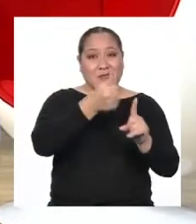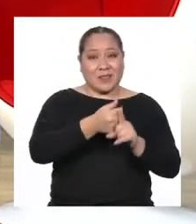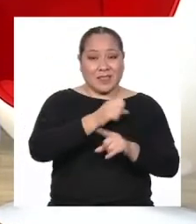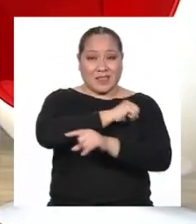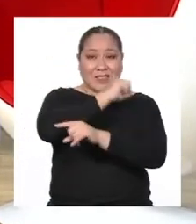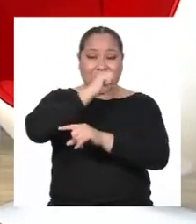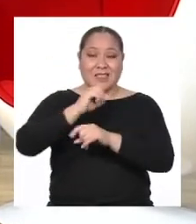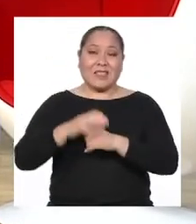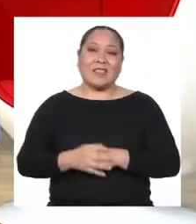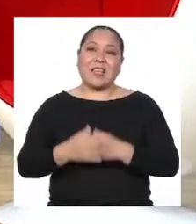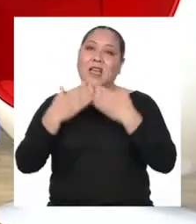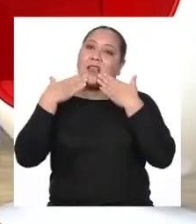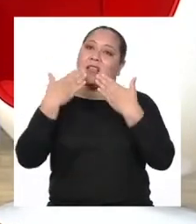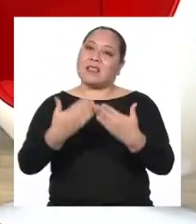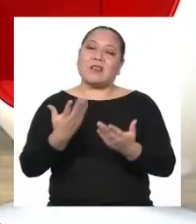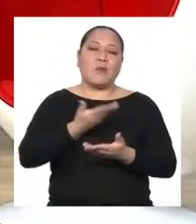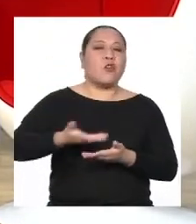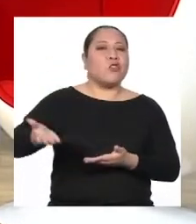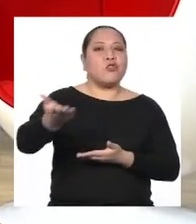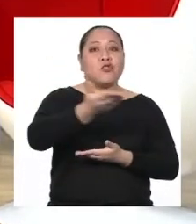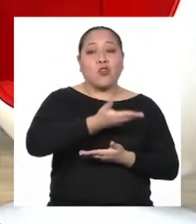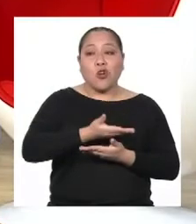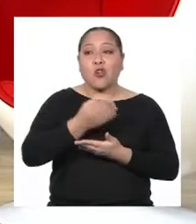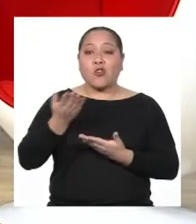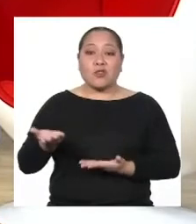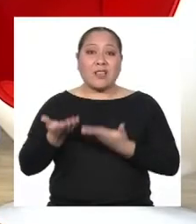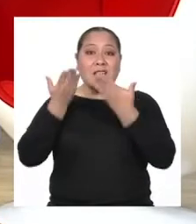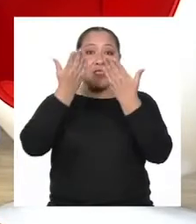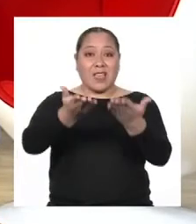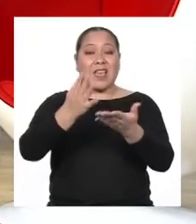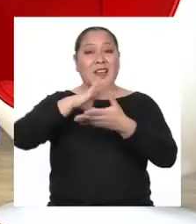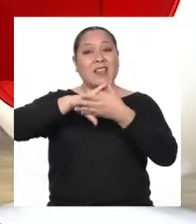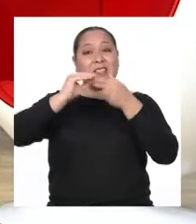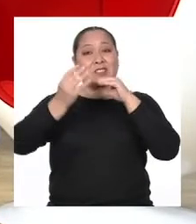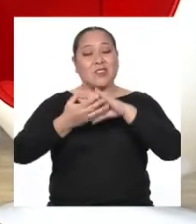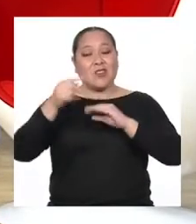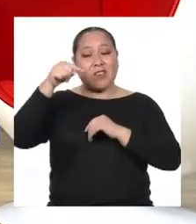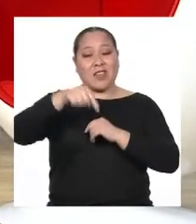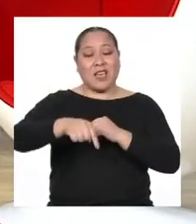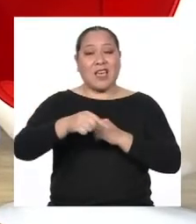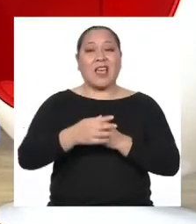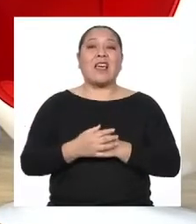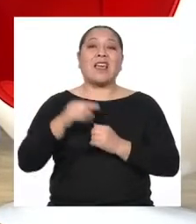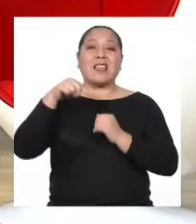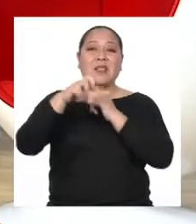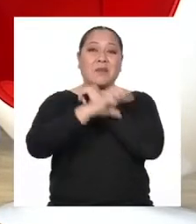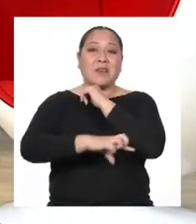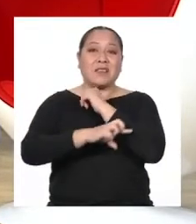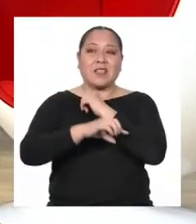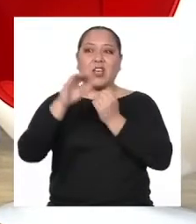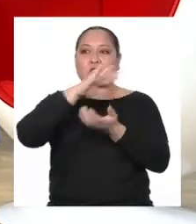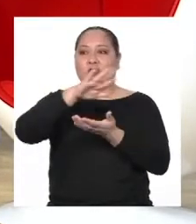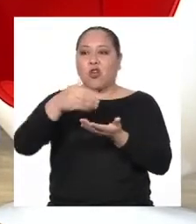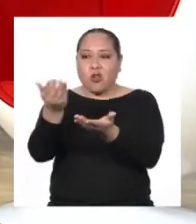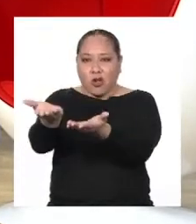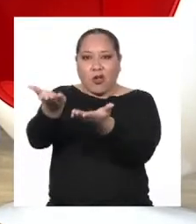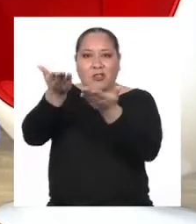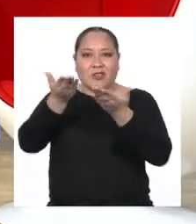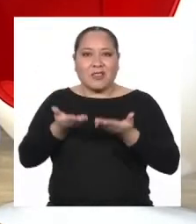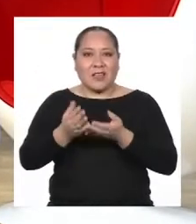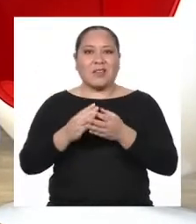agradecerles por todo lo que han aportado históricamente a nuestro país Y por todo lo que nos seguirán dando